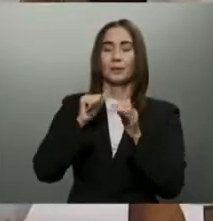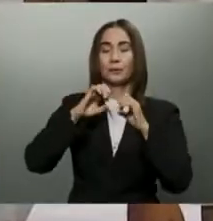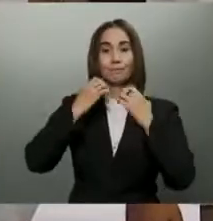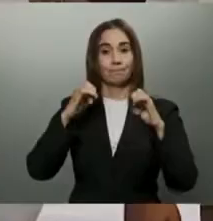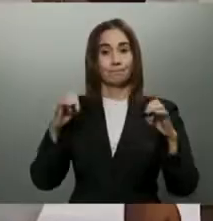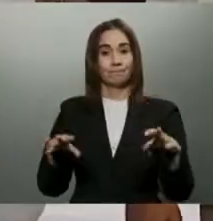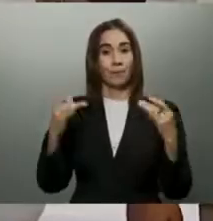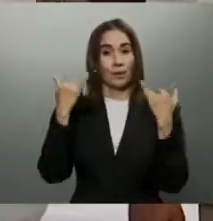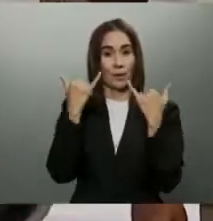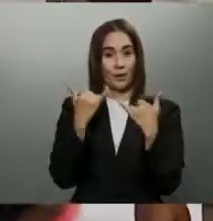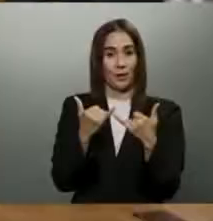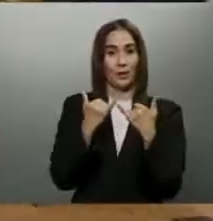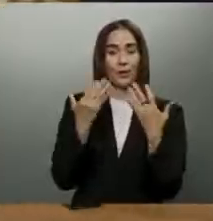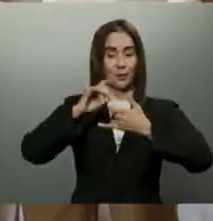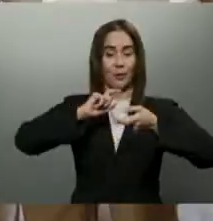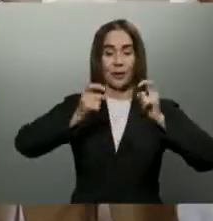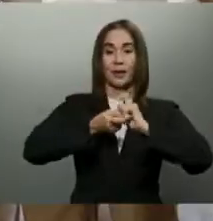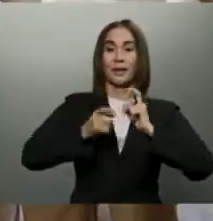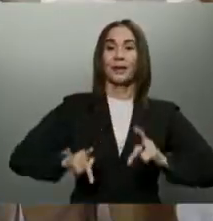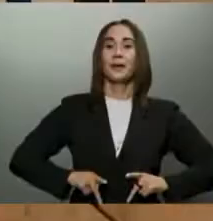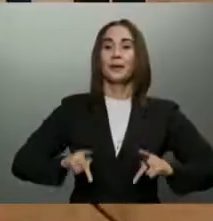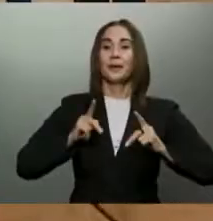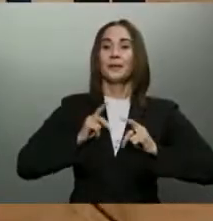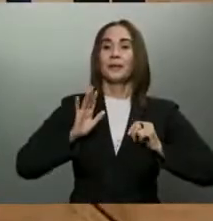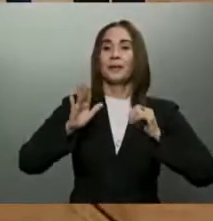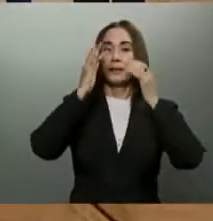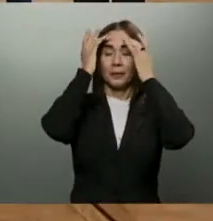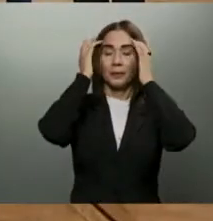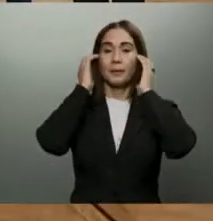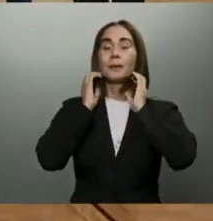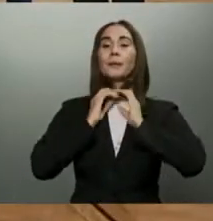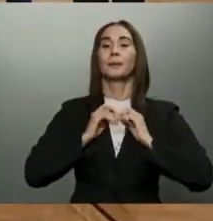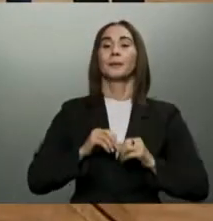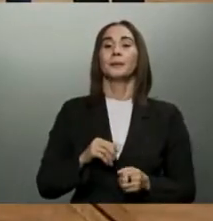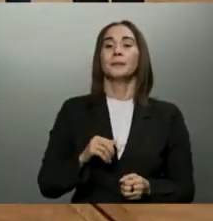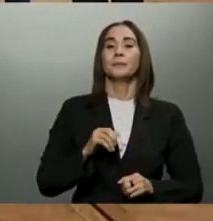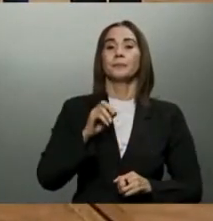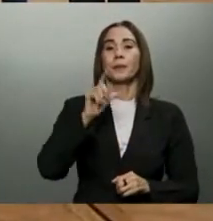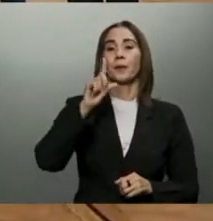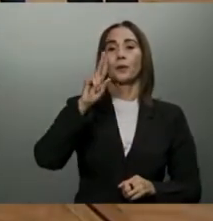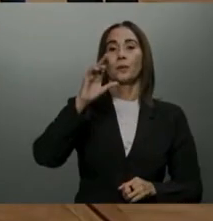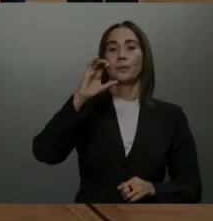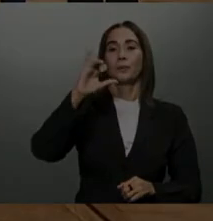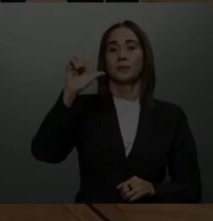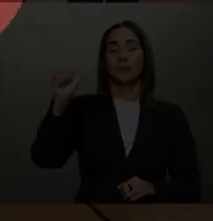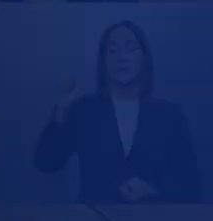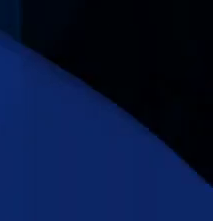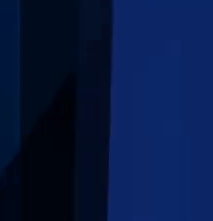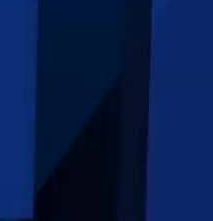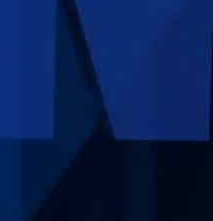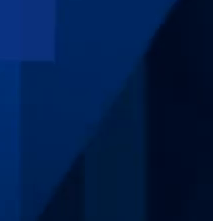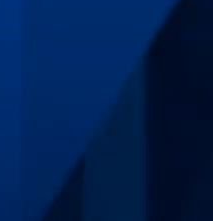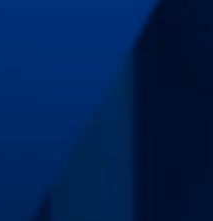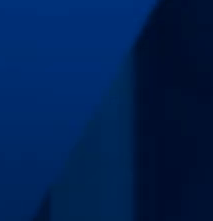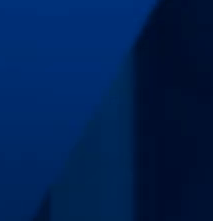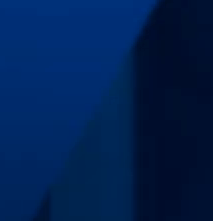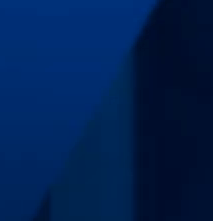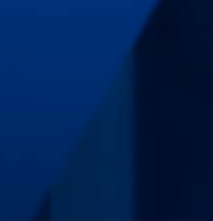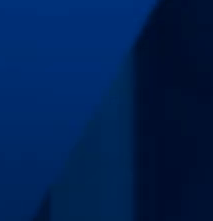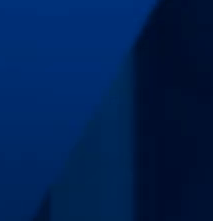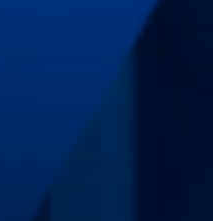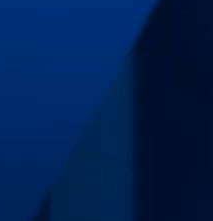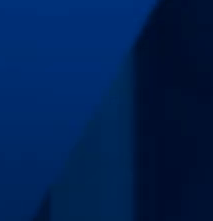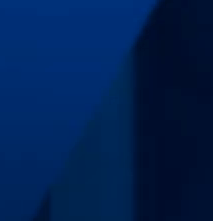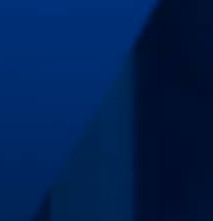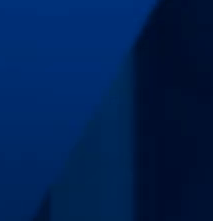Pero que hoy son respondidos. Cambia la vida de Doña Lucía, de Paula Abad. Así como siempre. Gracias. Gracias.